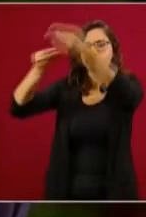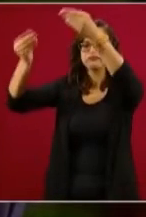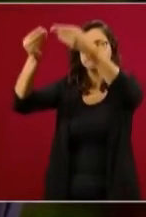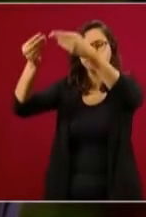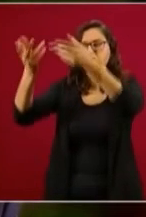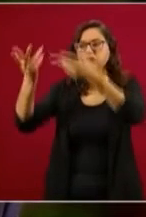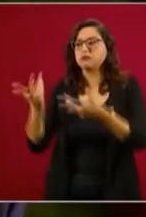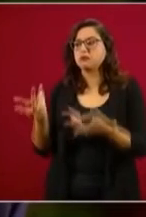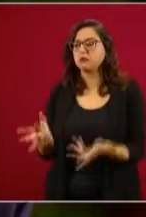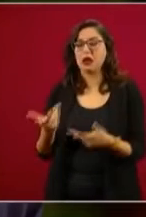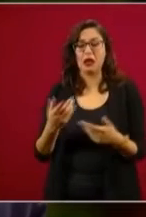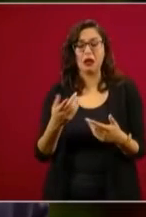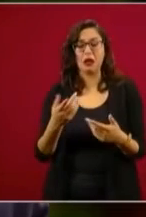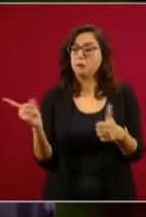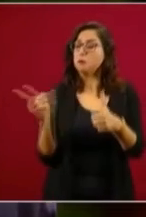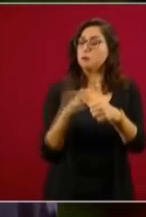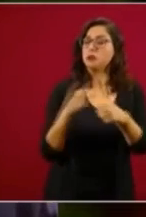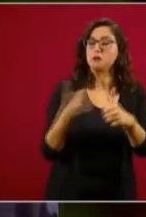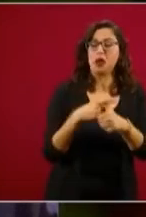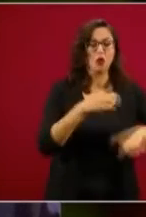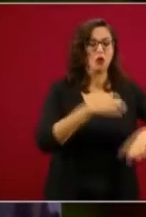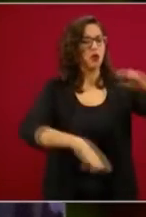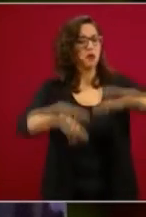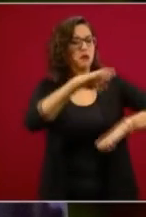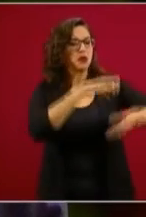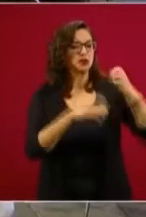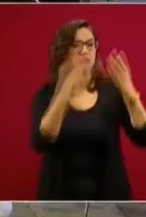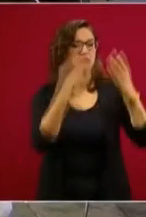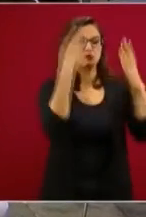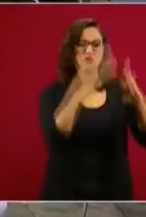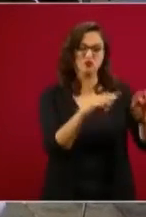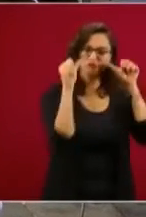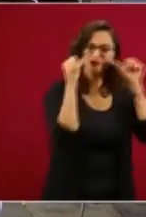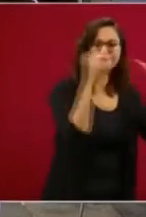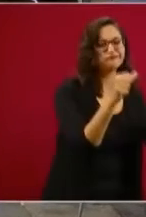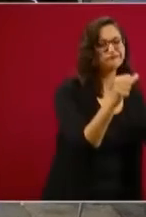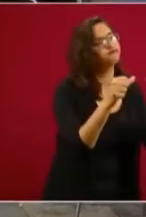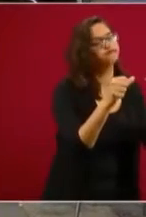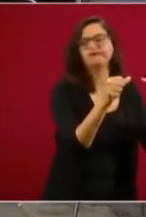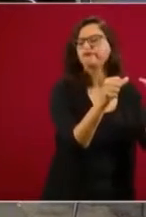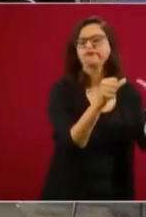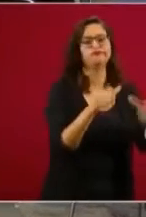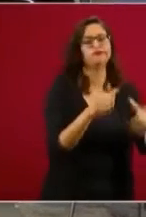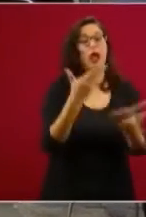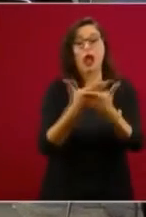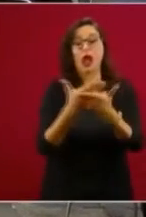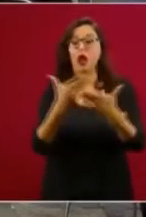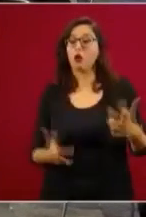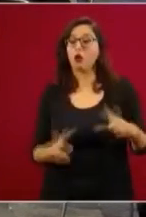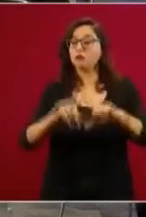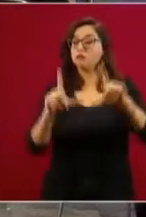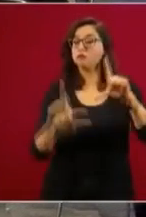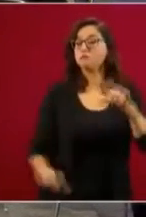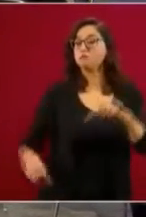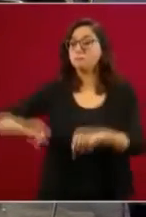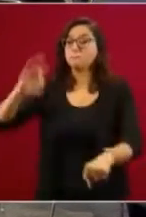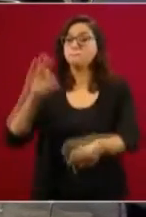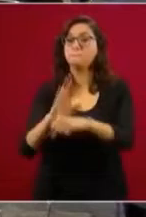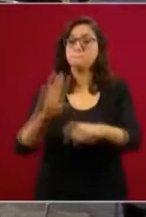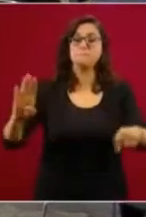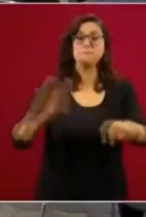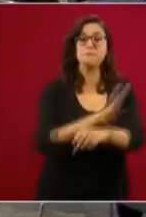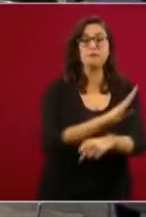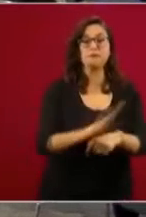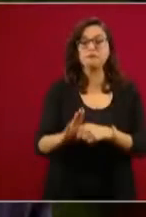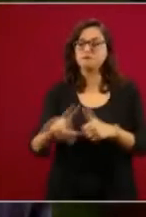un mensaje más general a la nación que las cifras como si estuviéramos